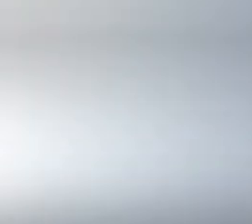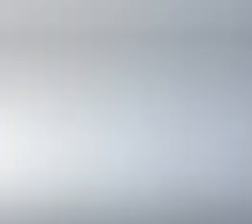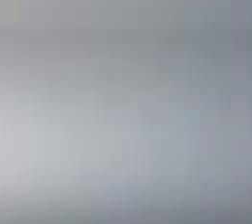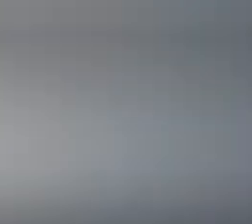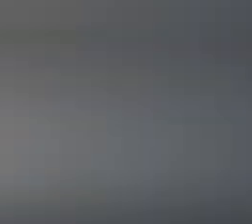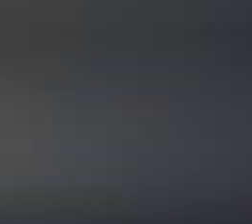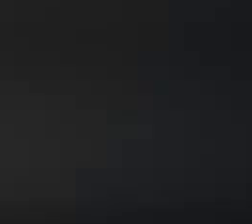Gracias. Gracias.